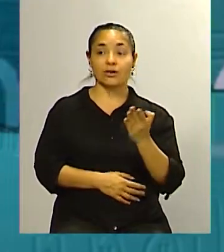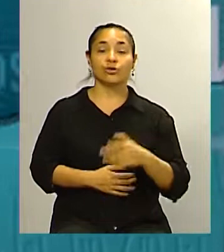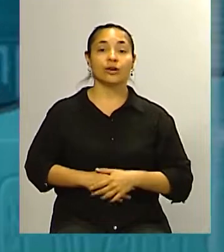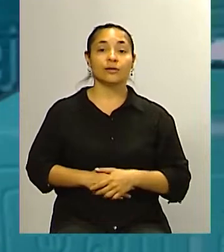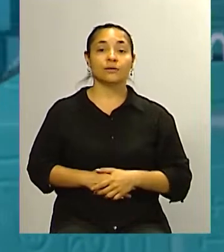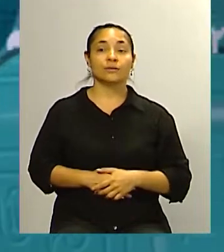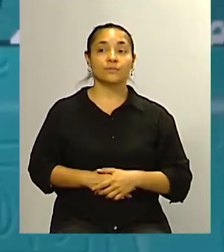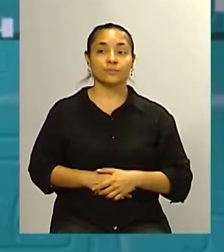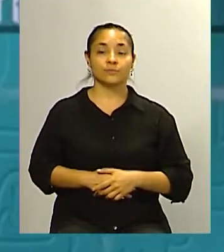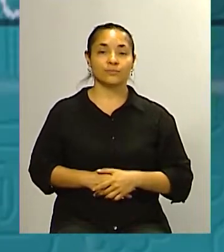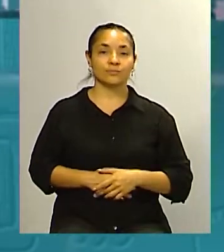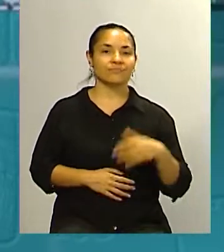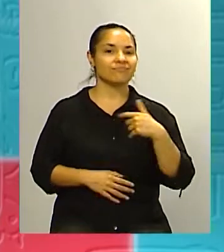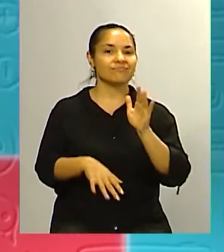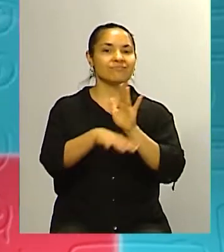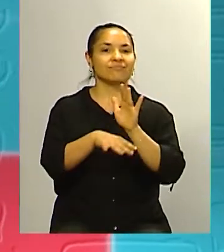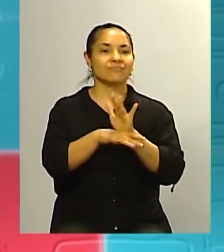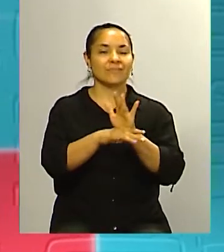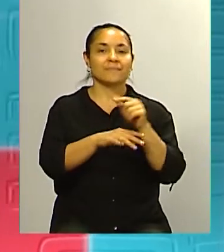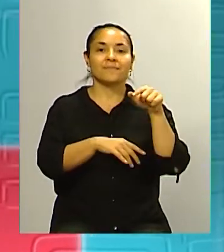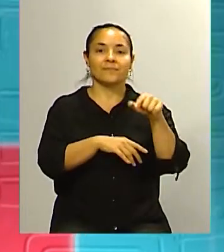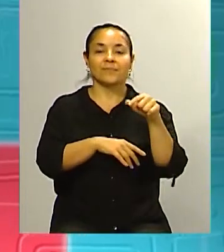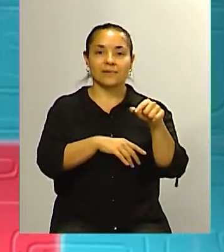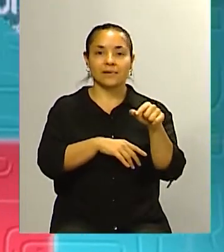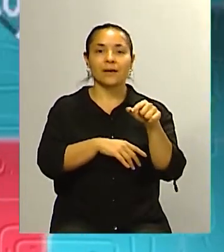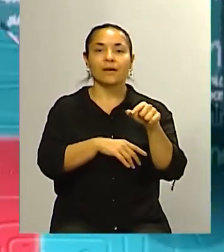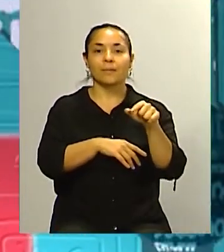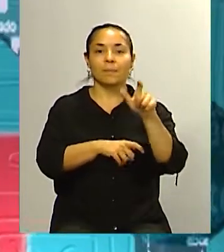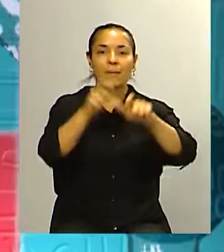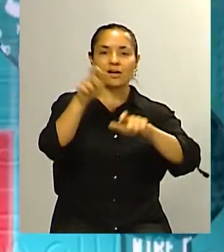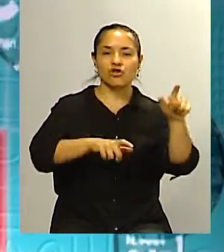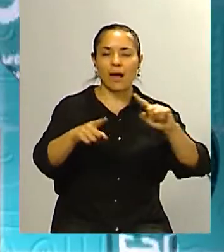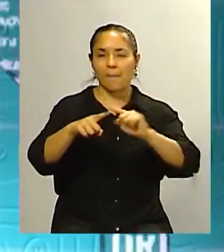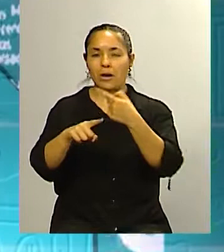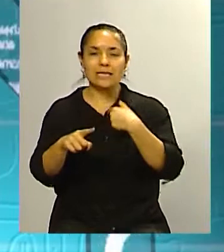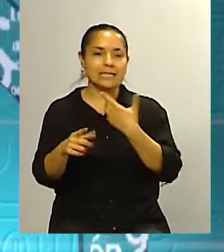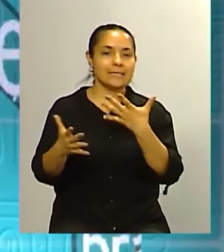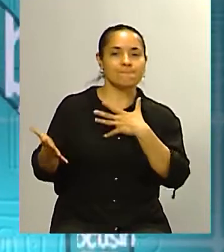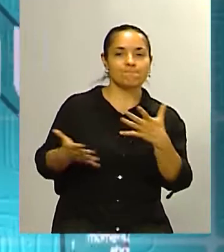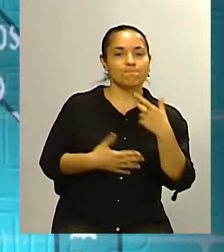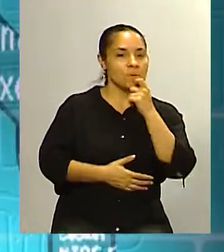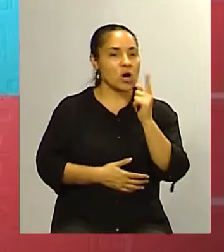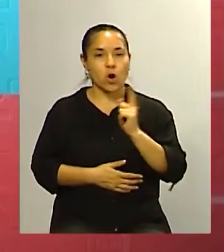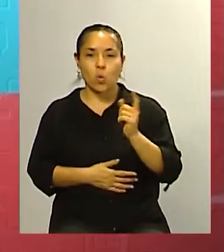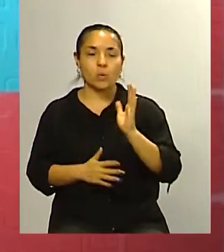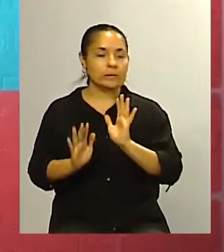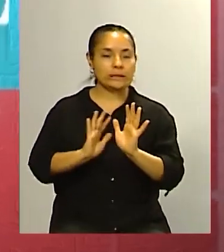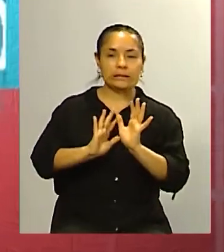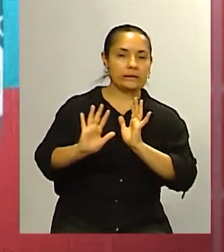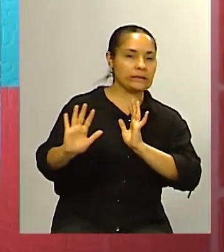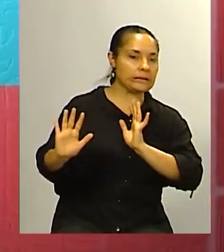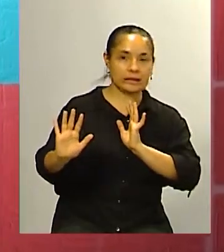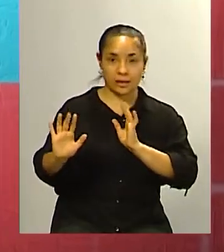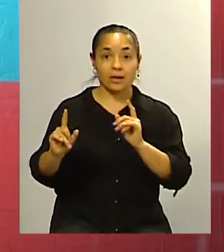esta apatía que la gente está teniendo por la política esta apatía también se demuestra cuando uno